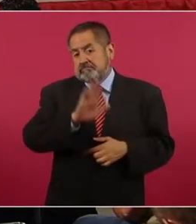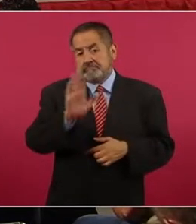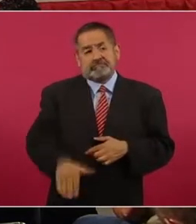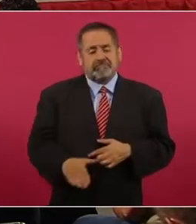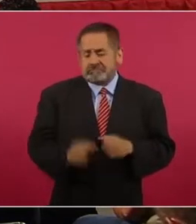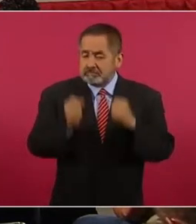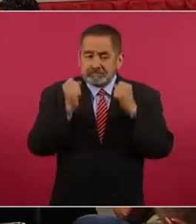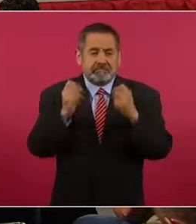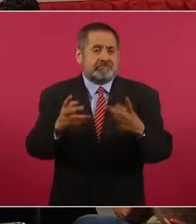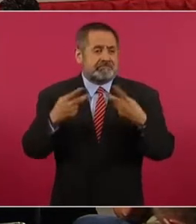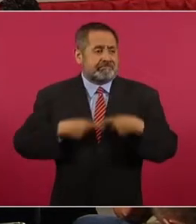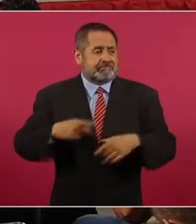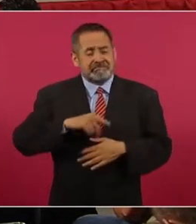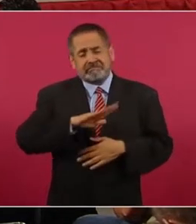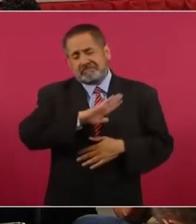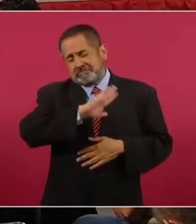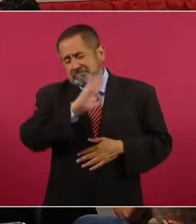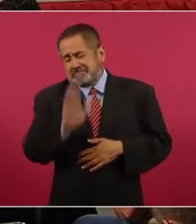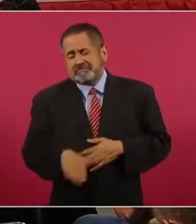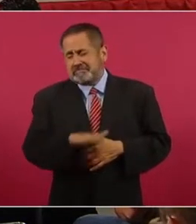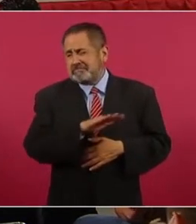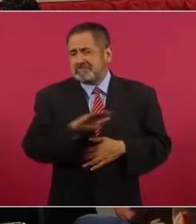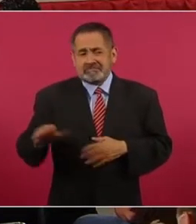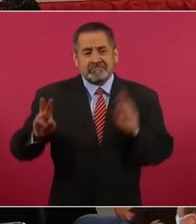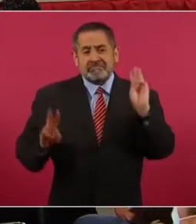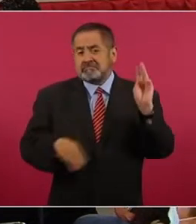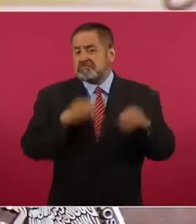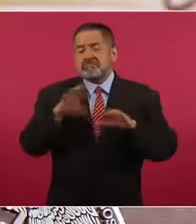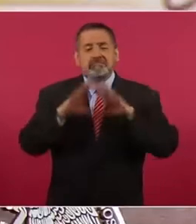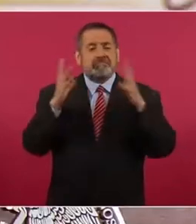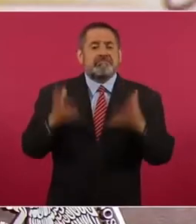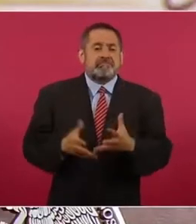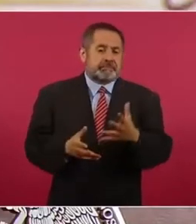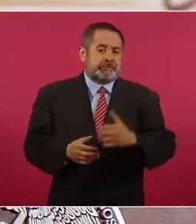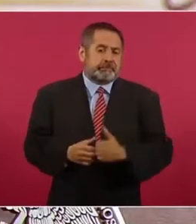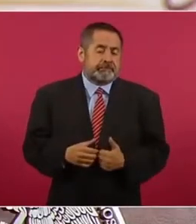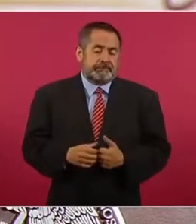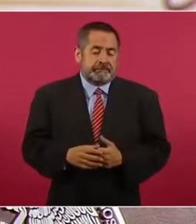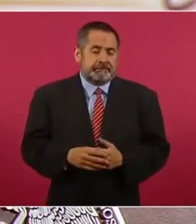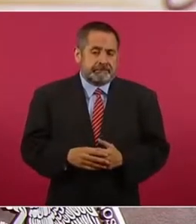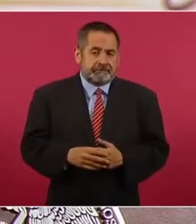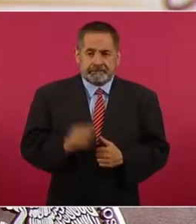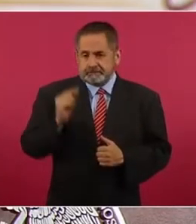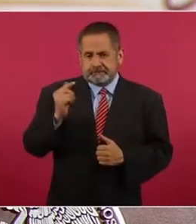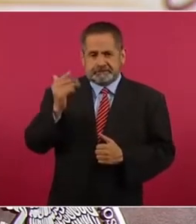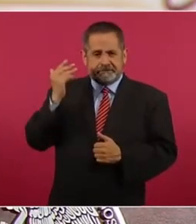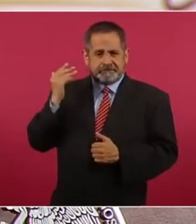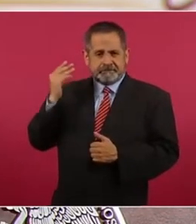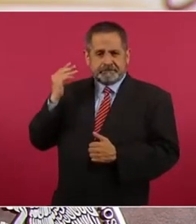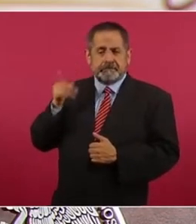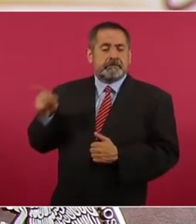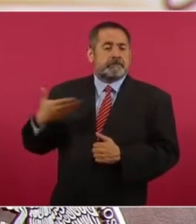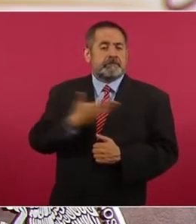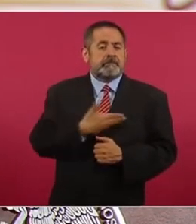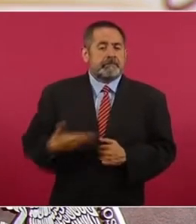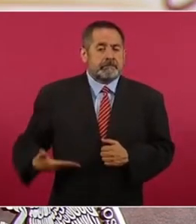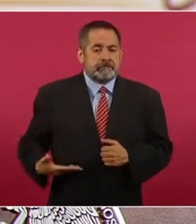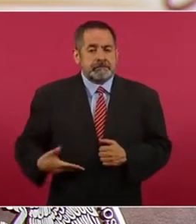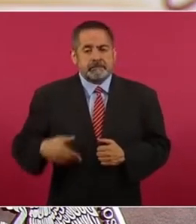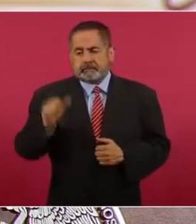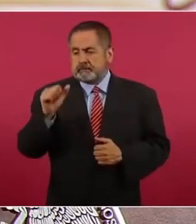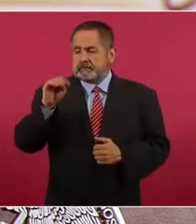una enorme cantidad de muertes en todo el mundo. Hace algunas semanas el presidente López Obrador,